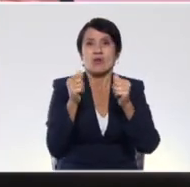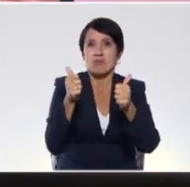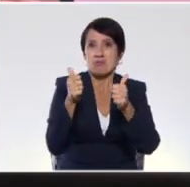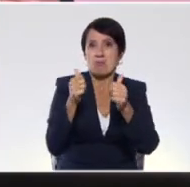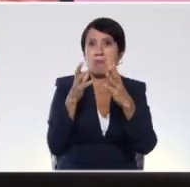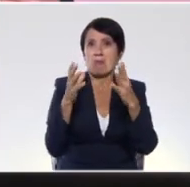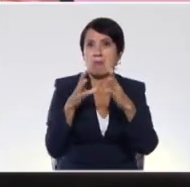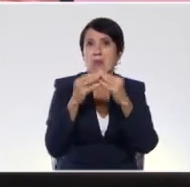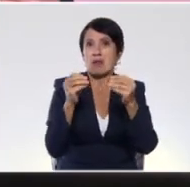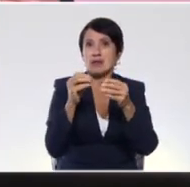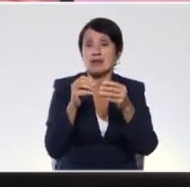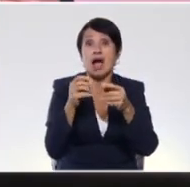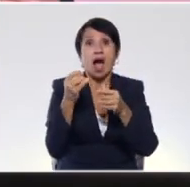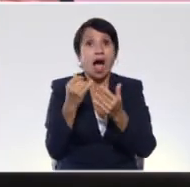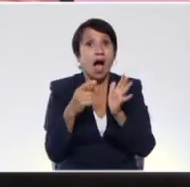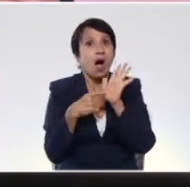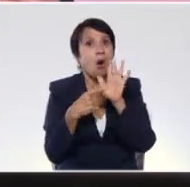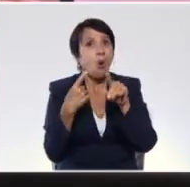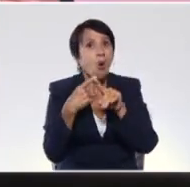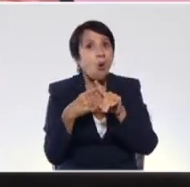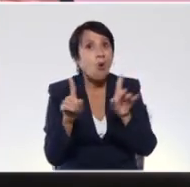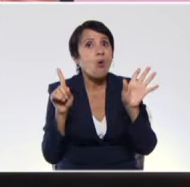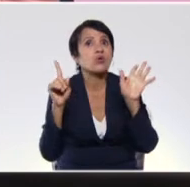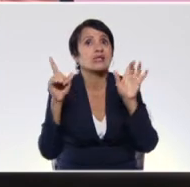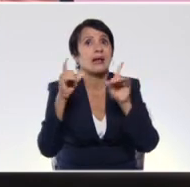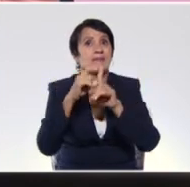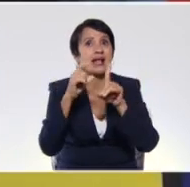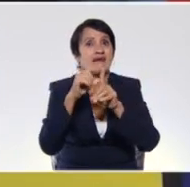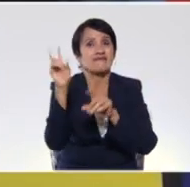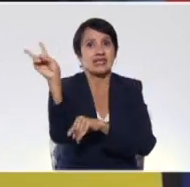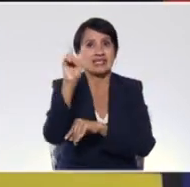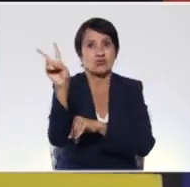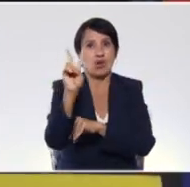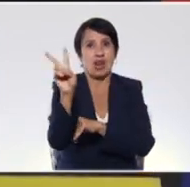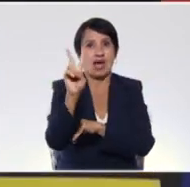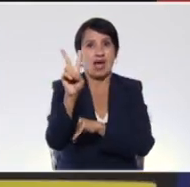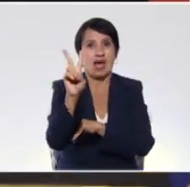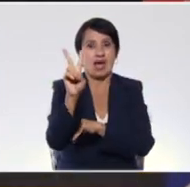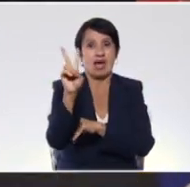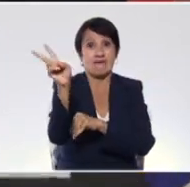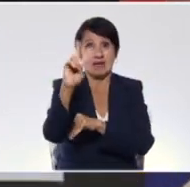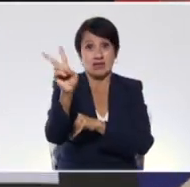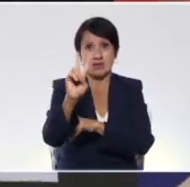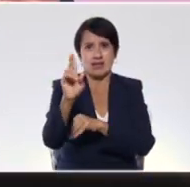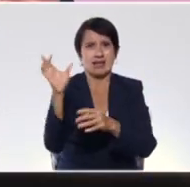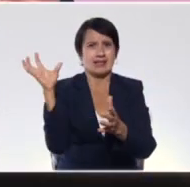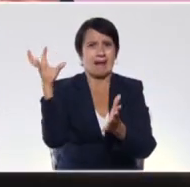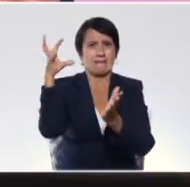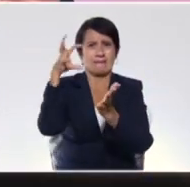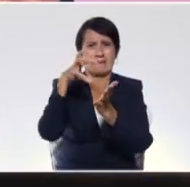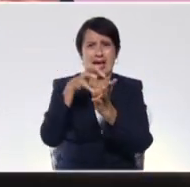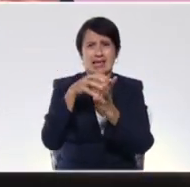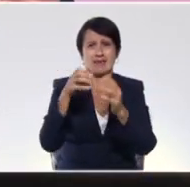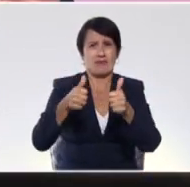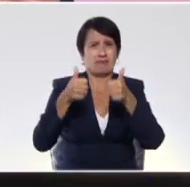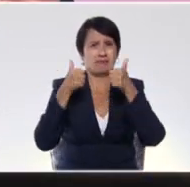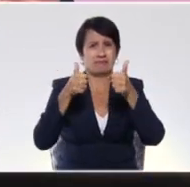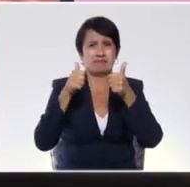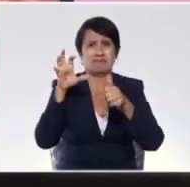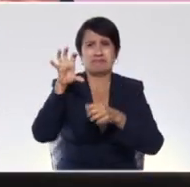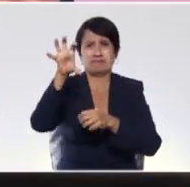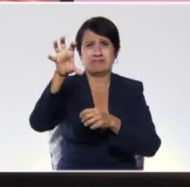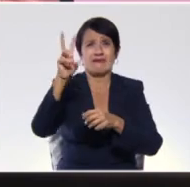pero muy aplicadas. Ay, aquí tenemos Venezuela. Ay, ese es el país más bello del mundo.